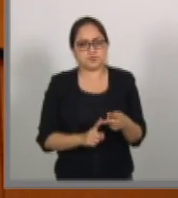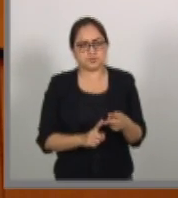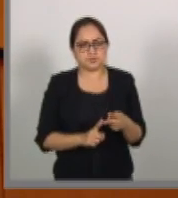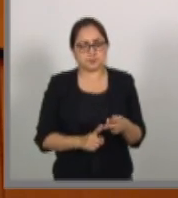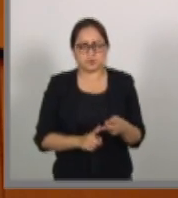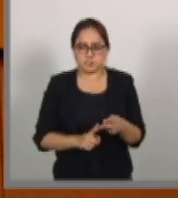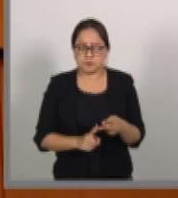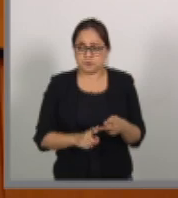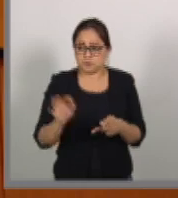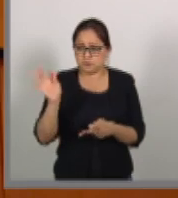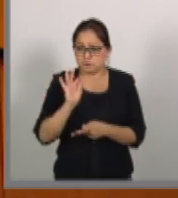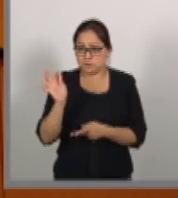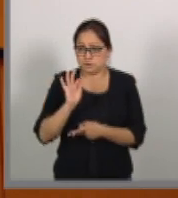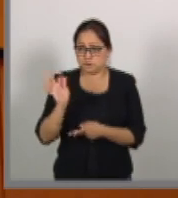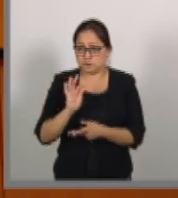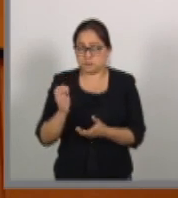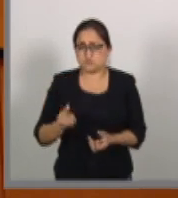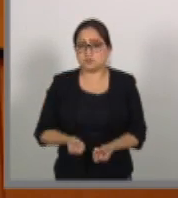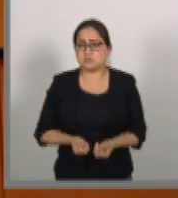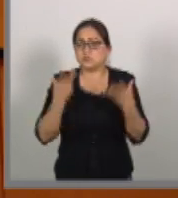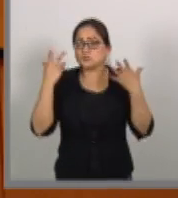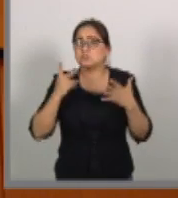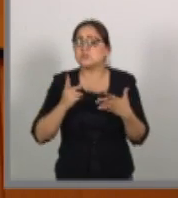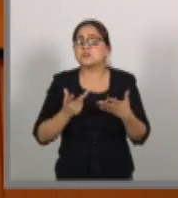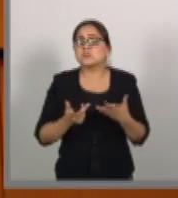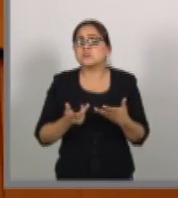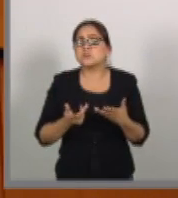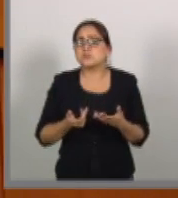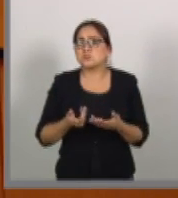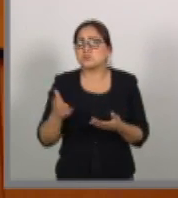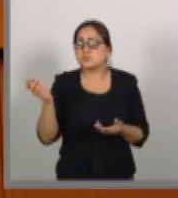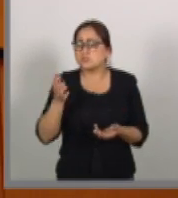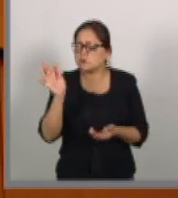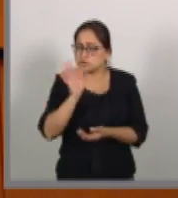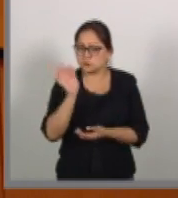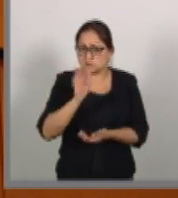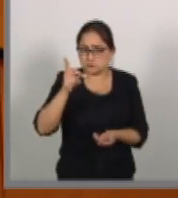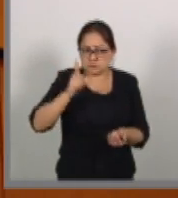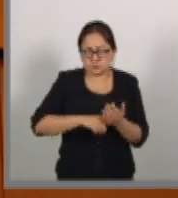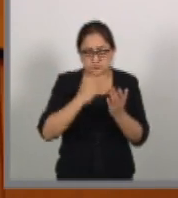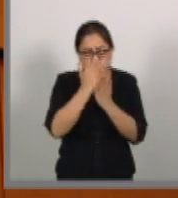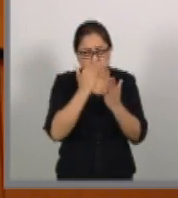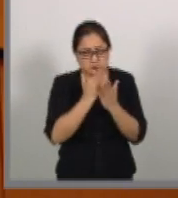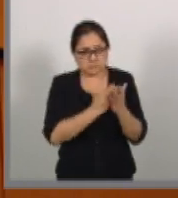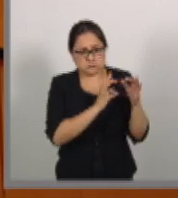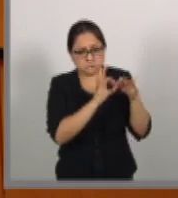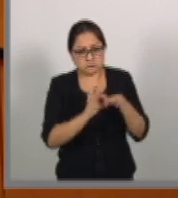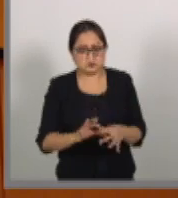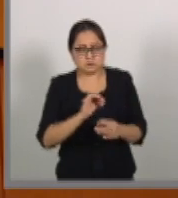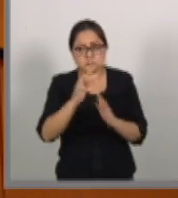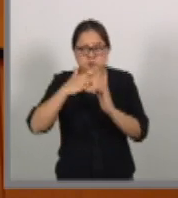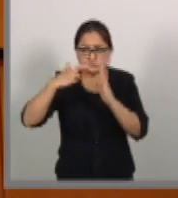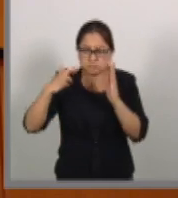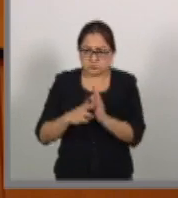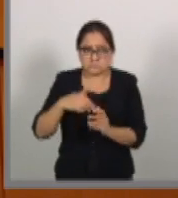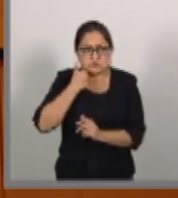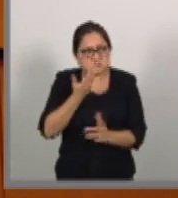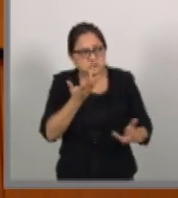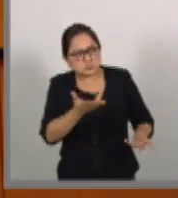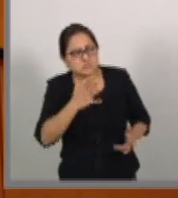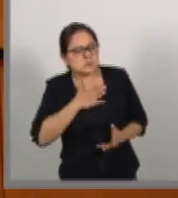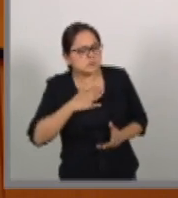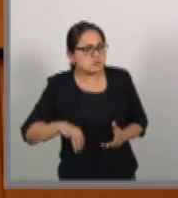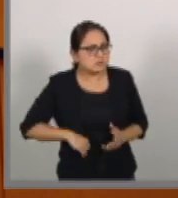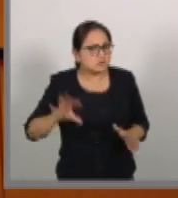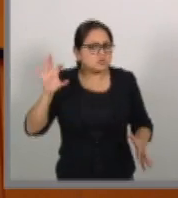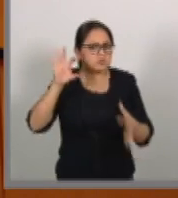suspender el número ilimitado de disposiciones relacionadas con reglas de intereses de